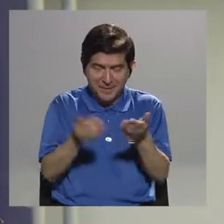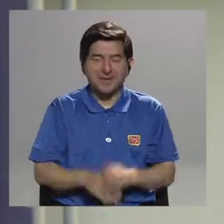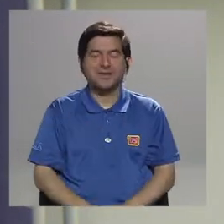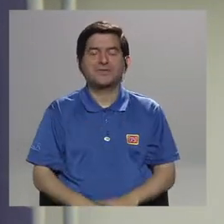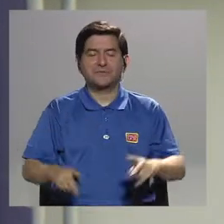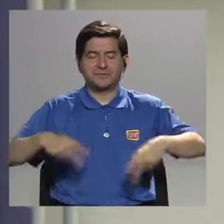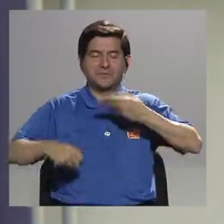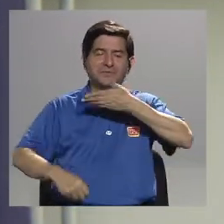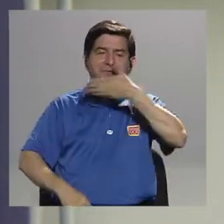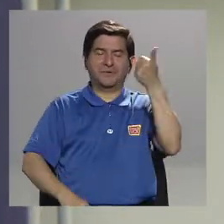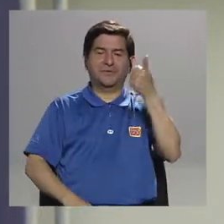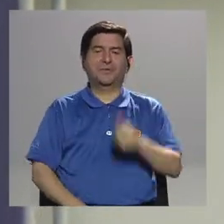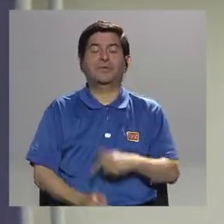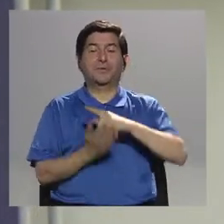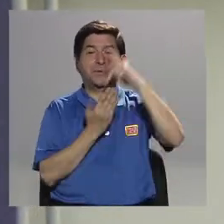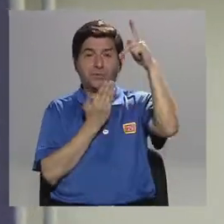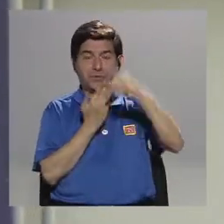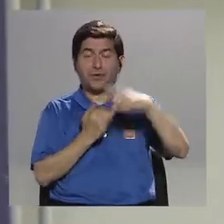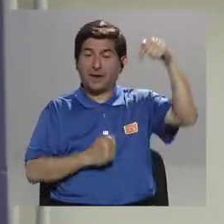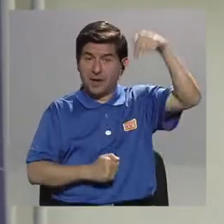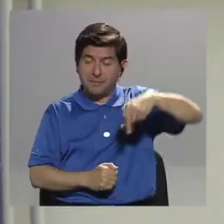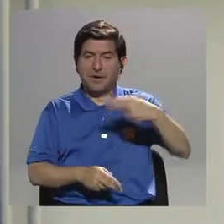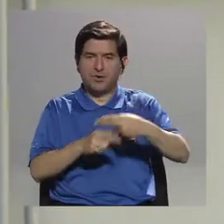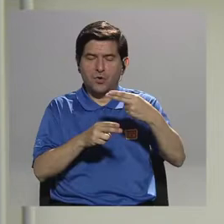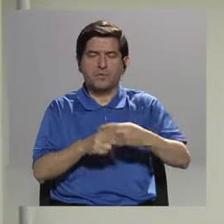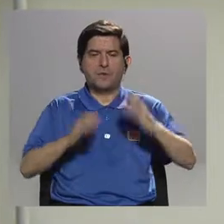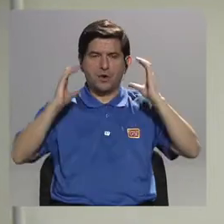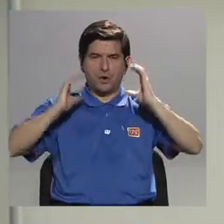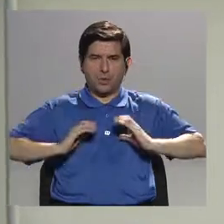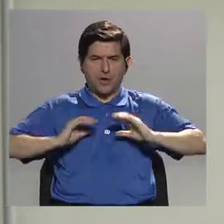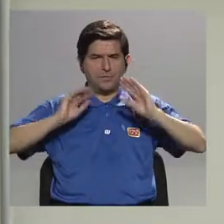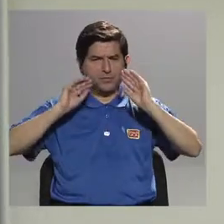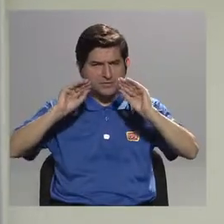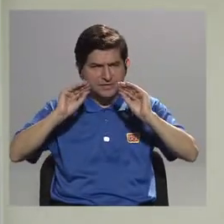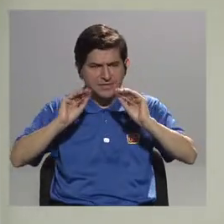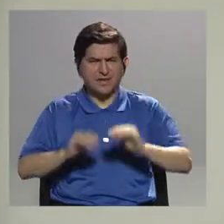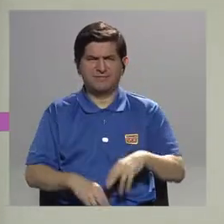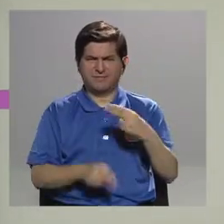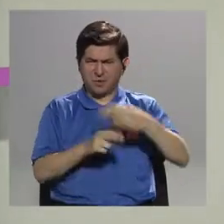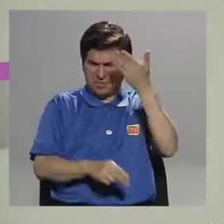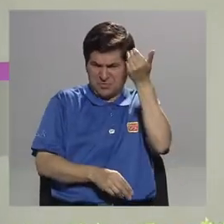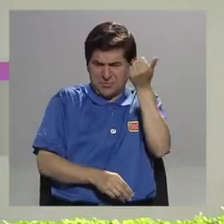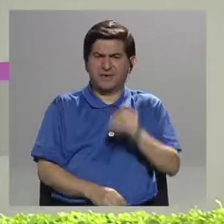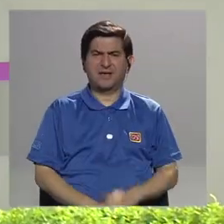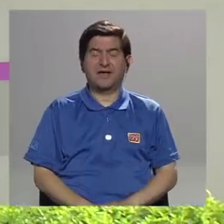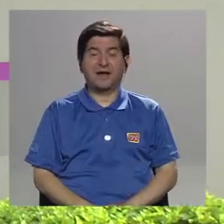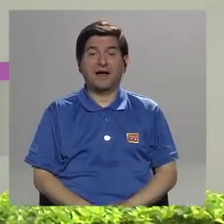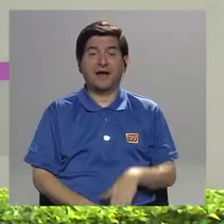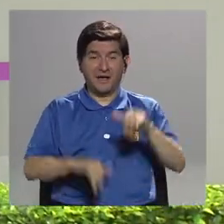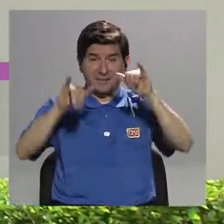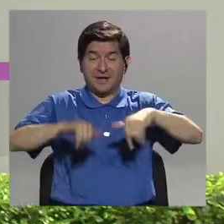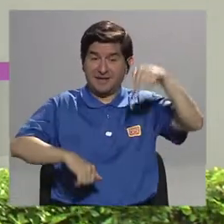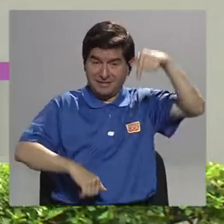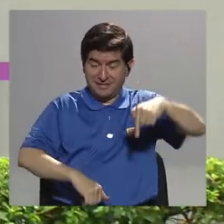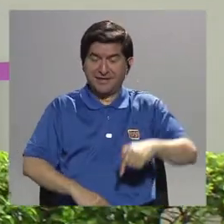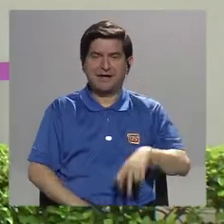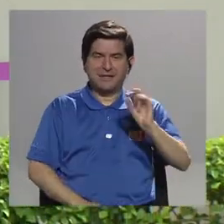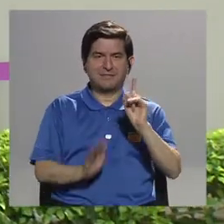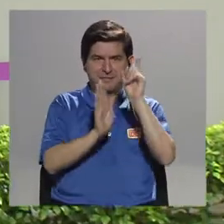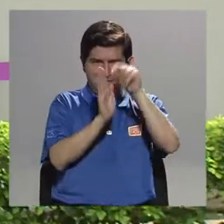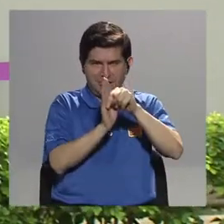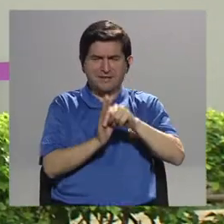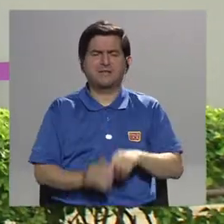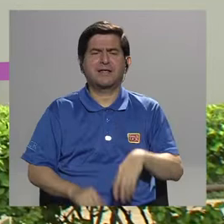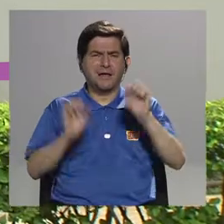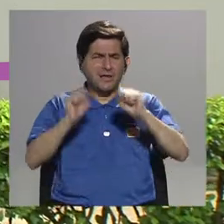Bienvenido y bienvenida a vivir mejor. Nuestro programa de hoy se llama Cuerpos que enseñan. ¿Por qué este nombre? Pues le invitamos a que se quede con